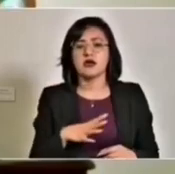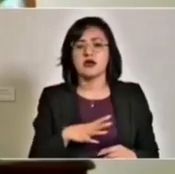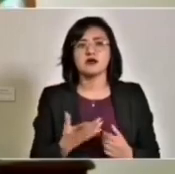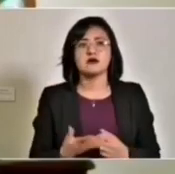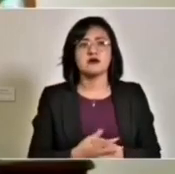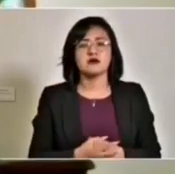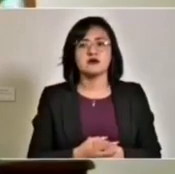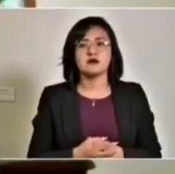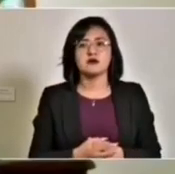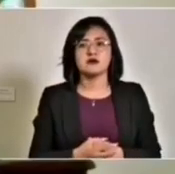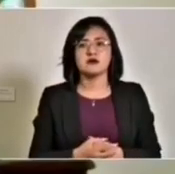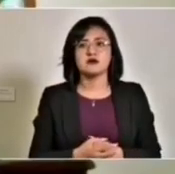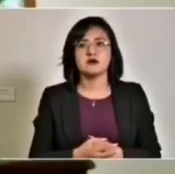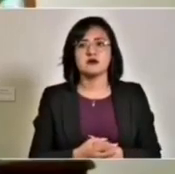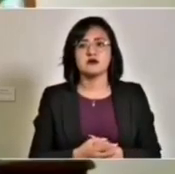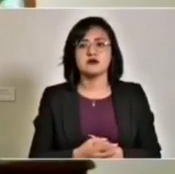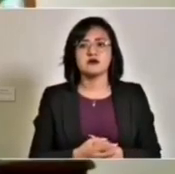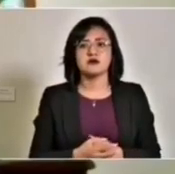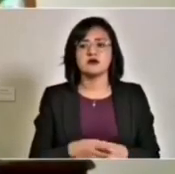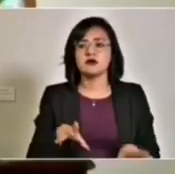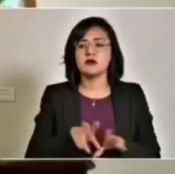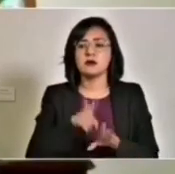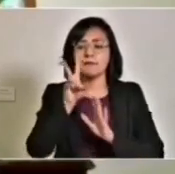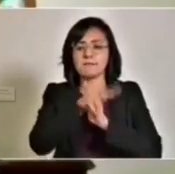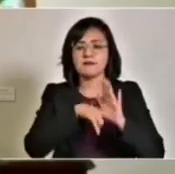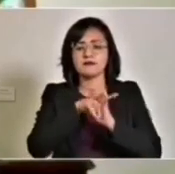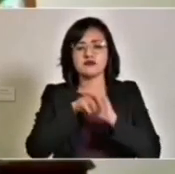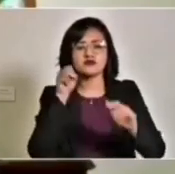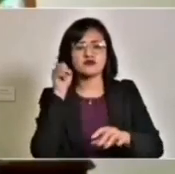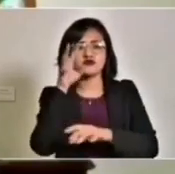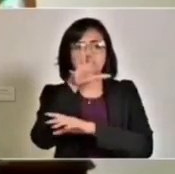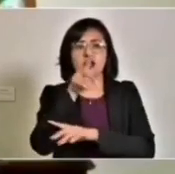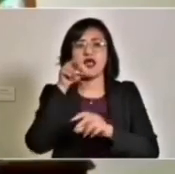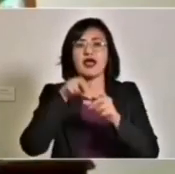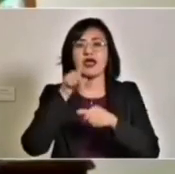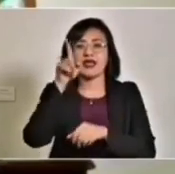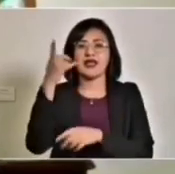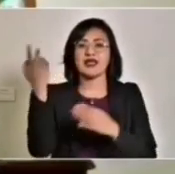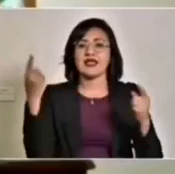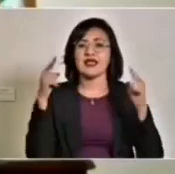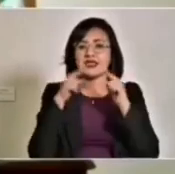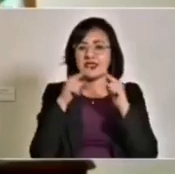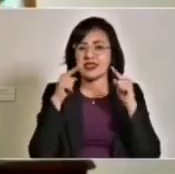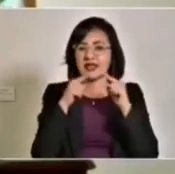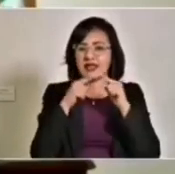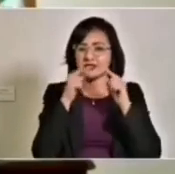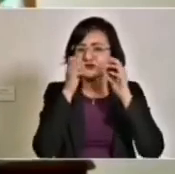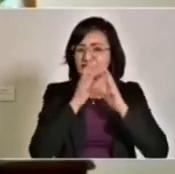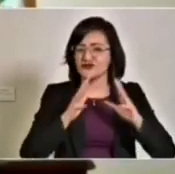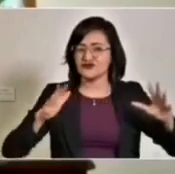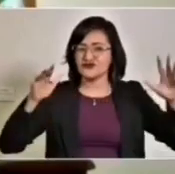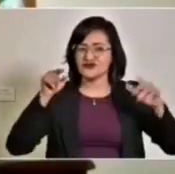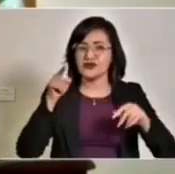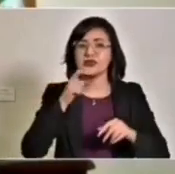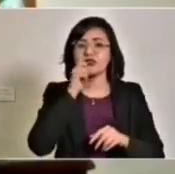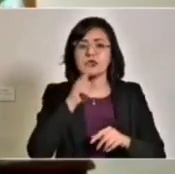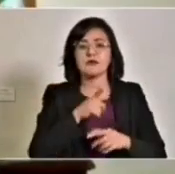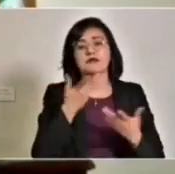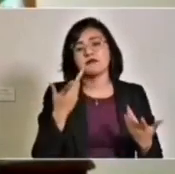espectáculo de video mapping en la catedral y los tradicionales fuegos artificiales.